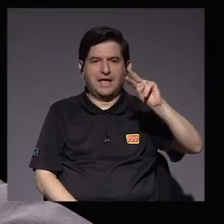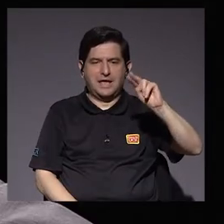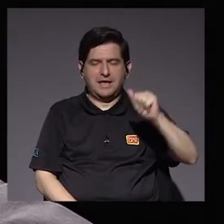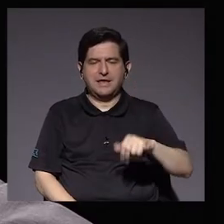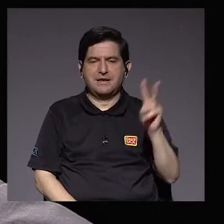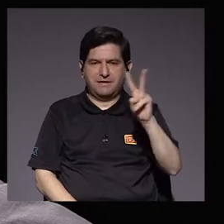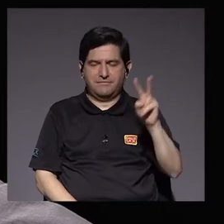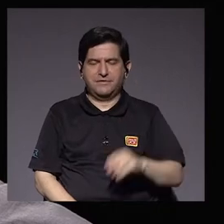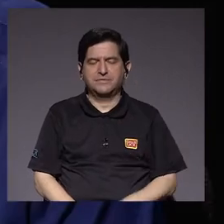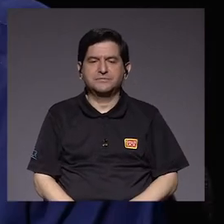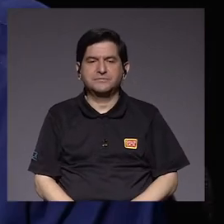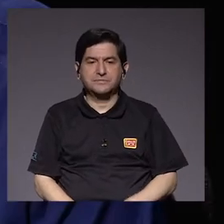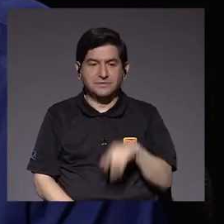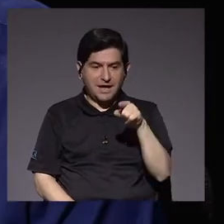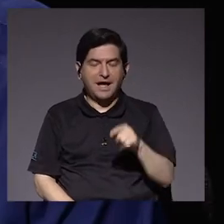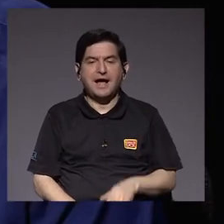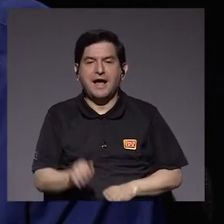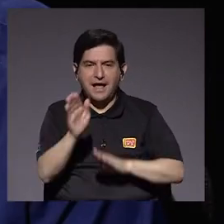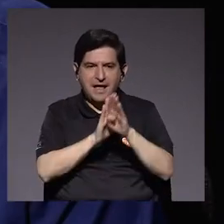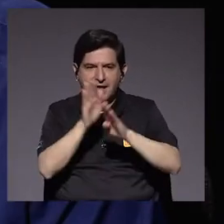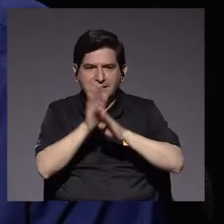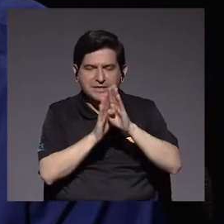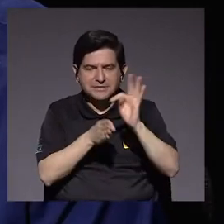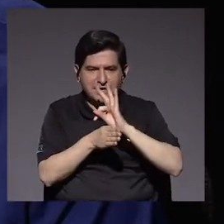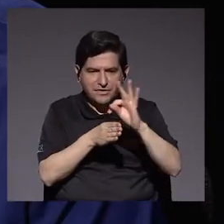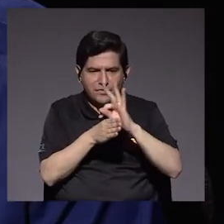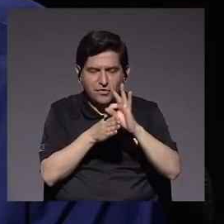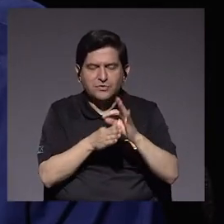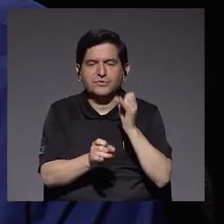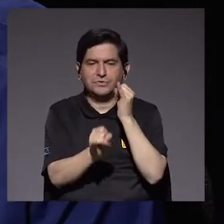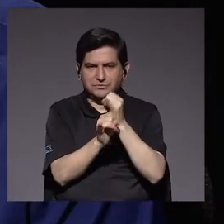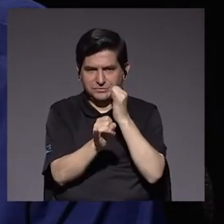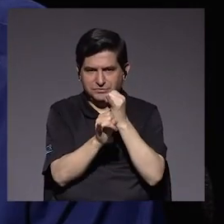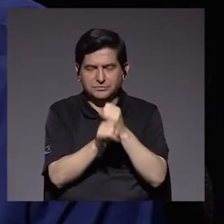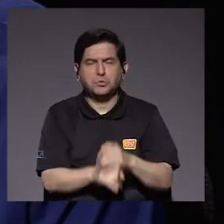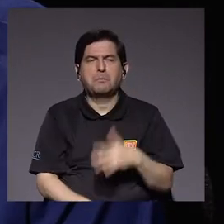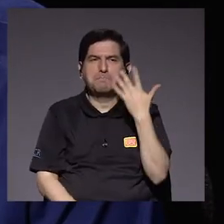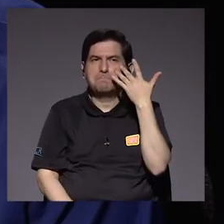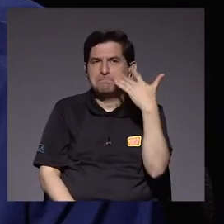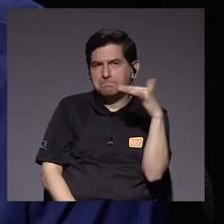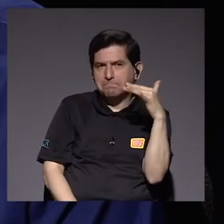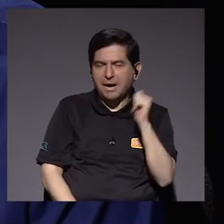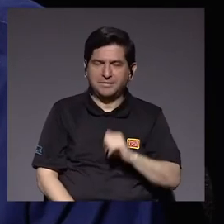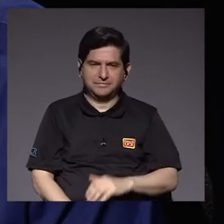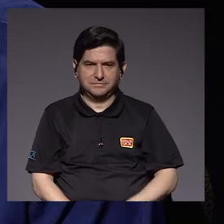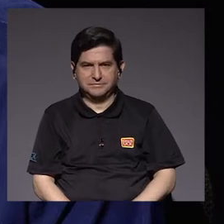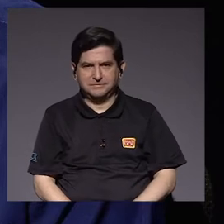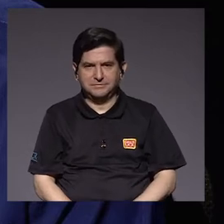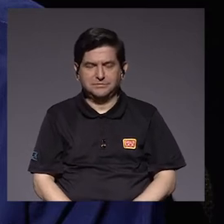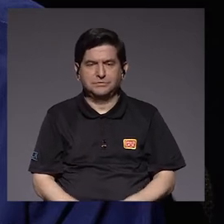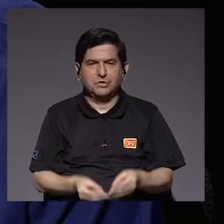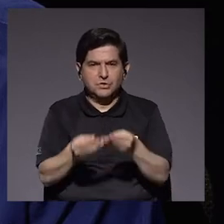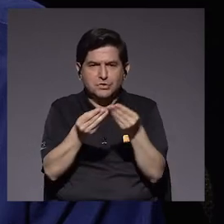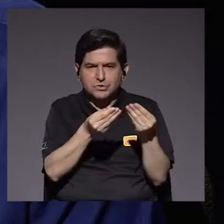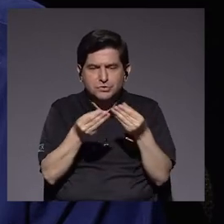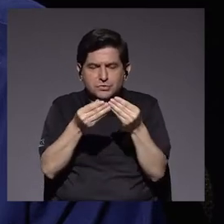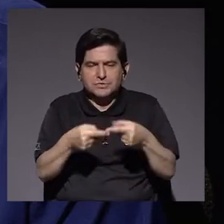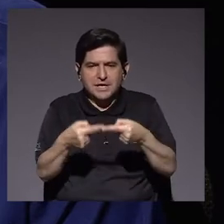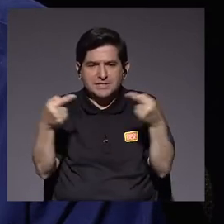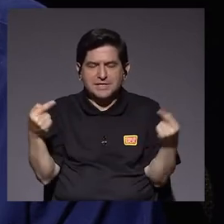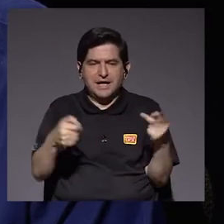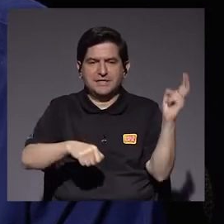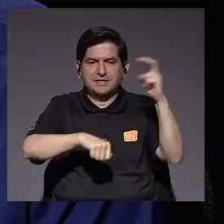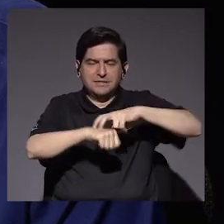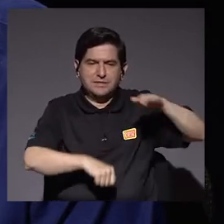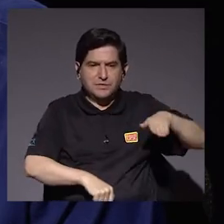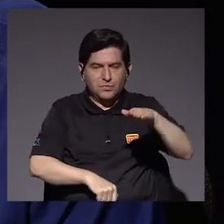Los tratamientos que se están desarrollando en el instituto son similares a los sueros antifídicos